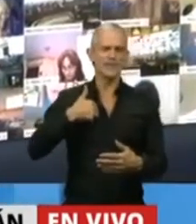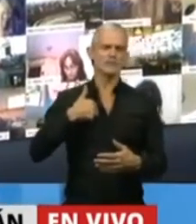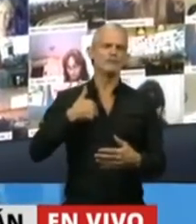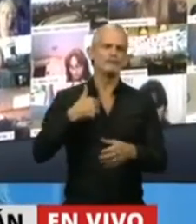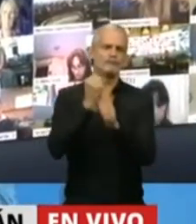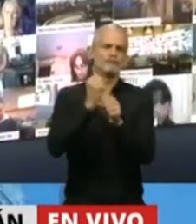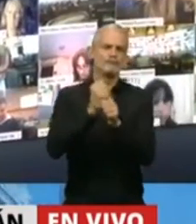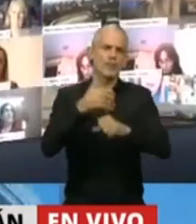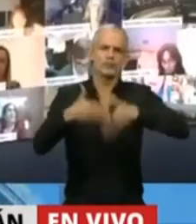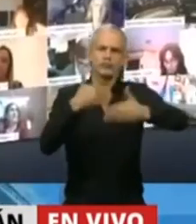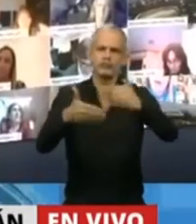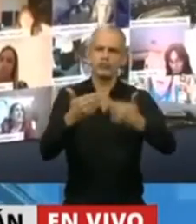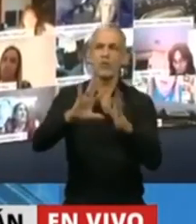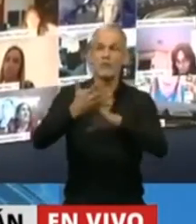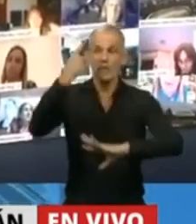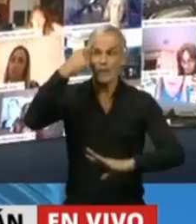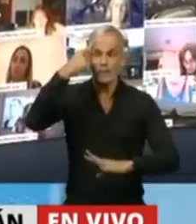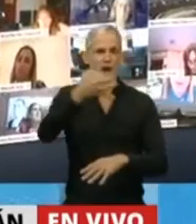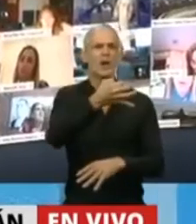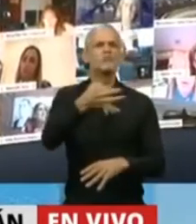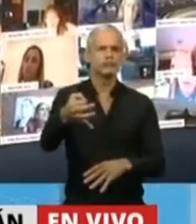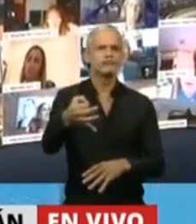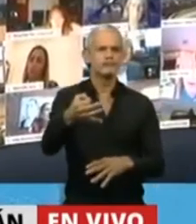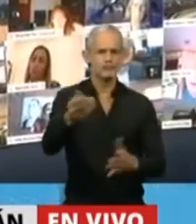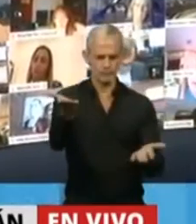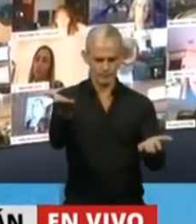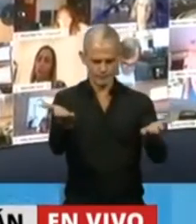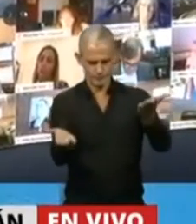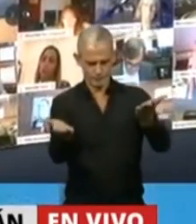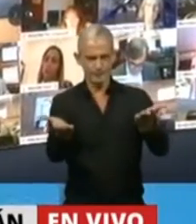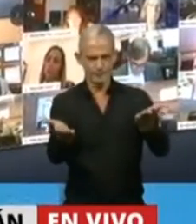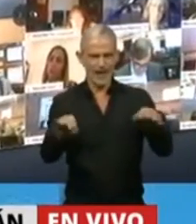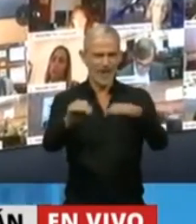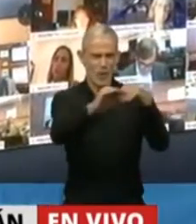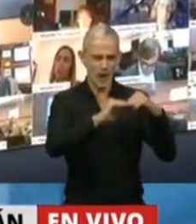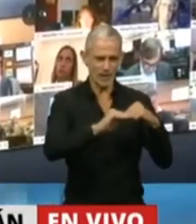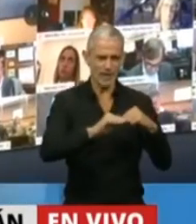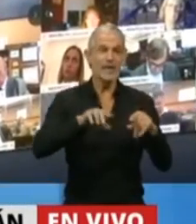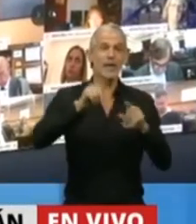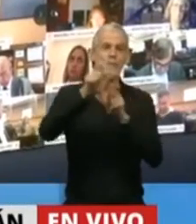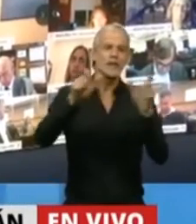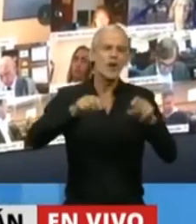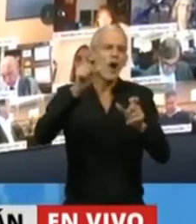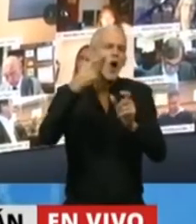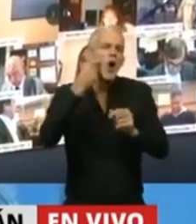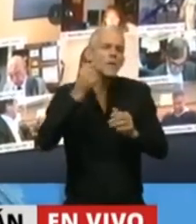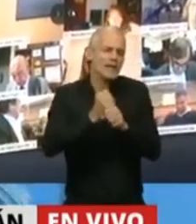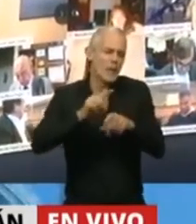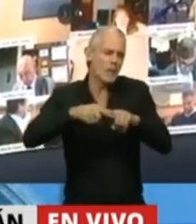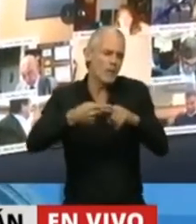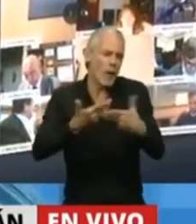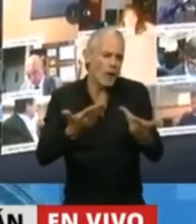trabajado con una lógica de equidad y la política, los políticos en la Argentina,